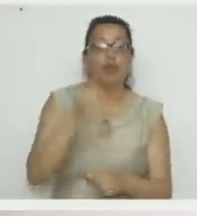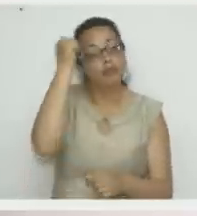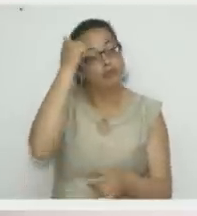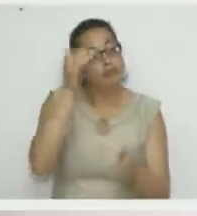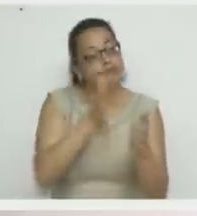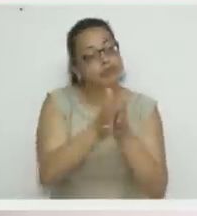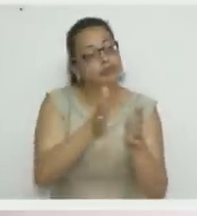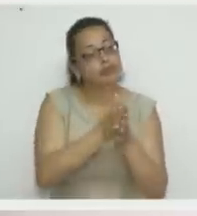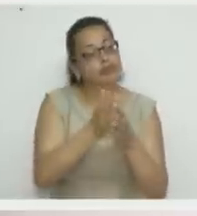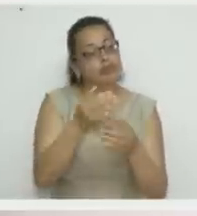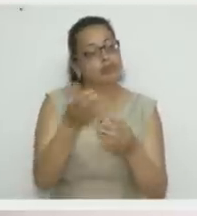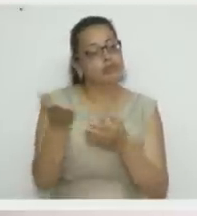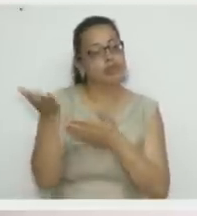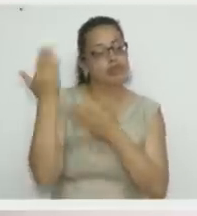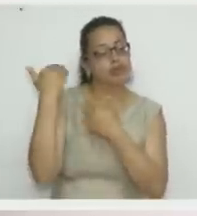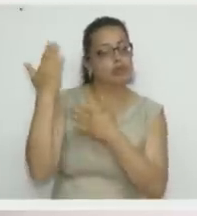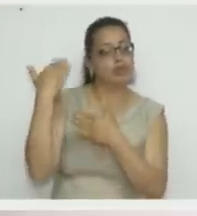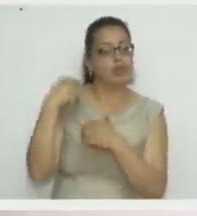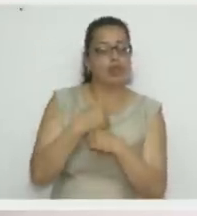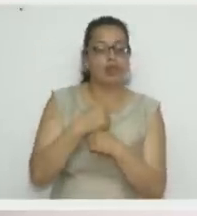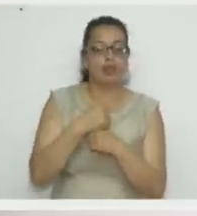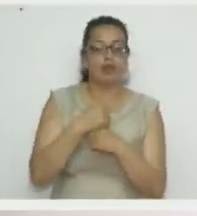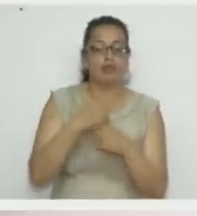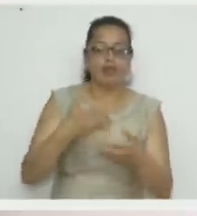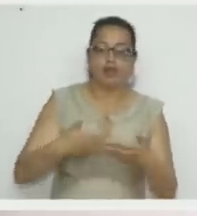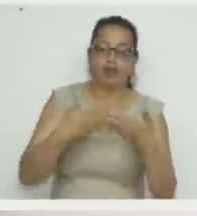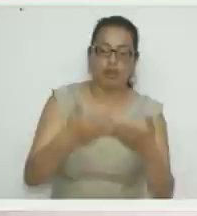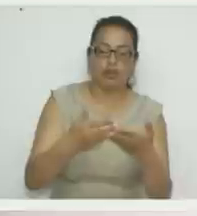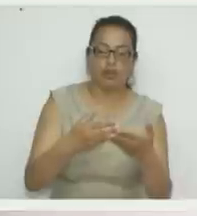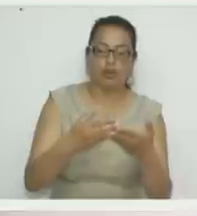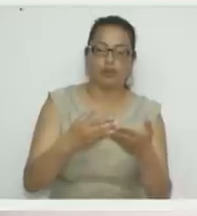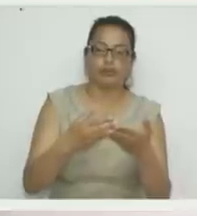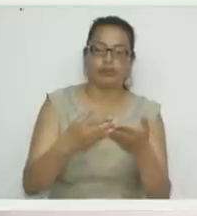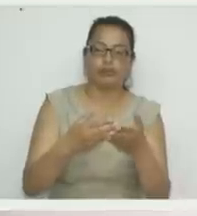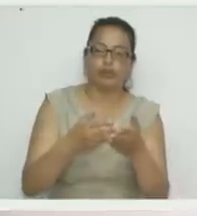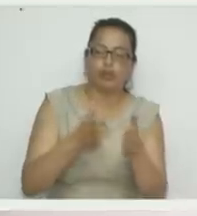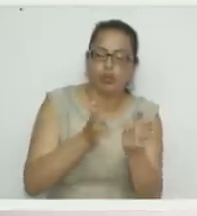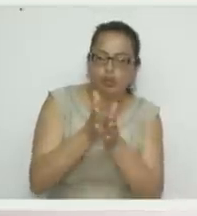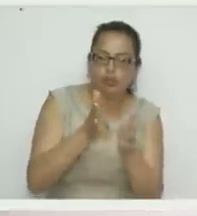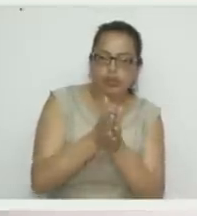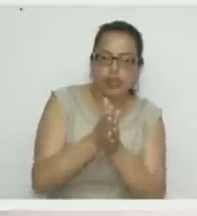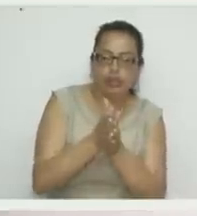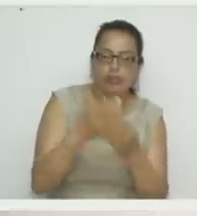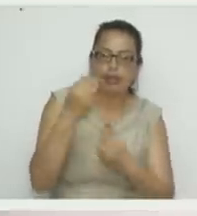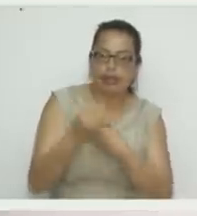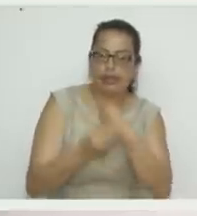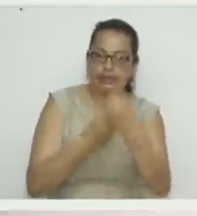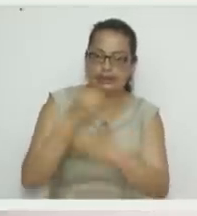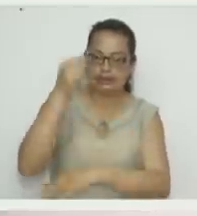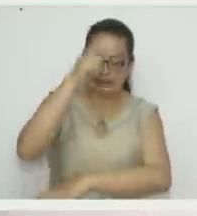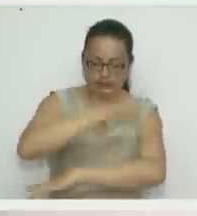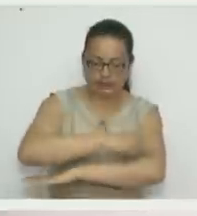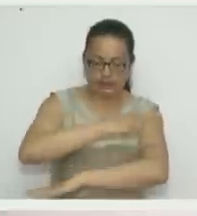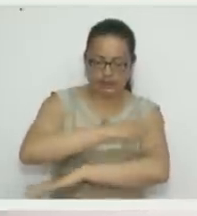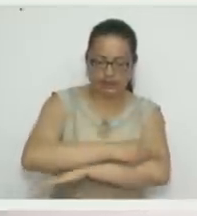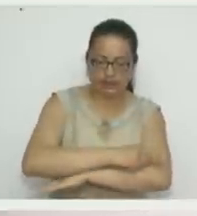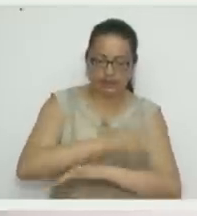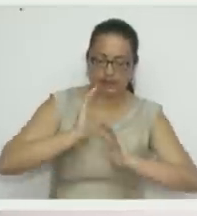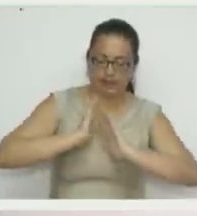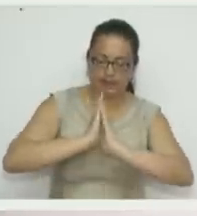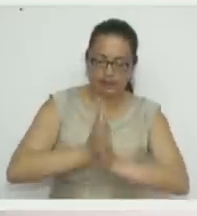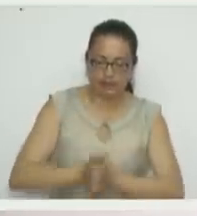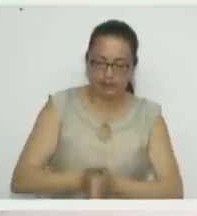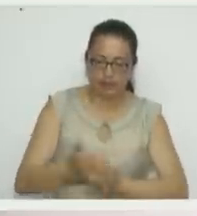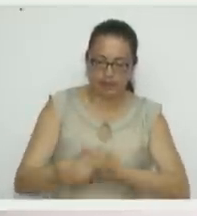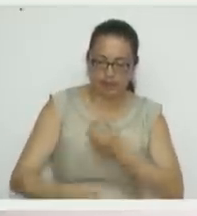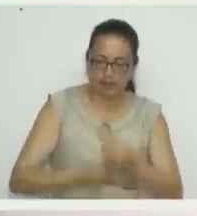que en la clase anterior ella había dado un kit para que hicieran una ventana navideña muy bonita que ella nos trajo y hizo